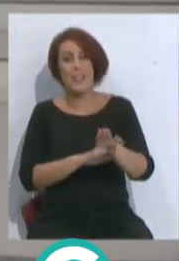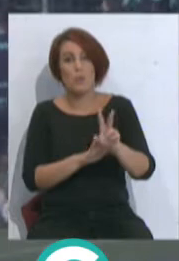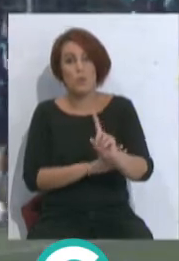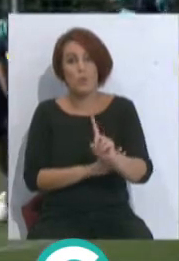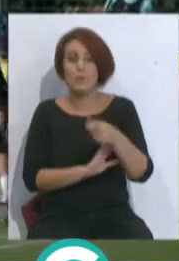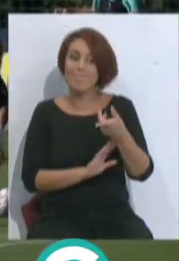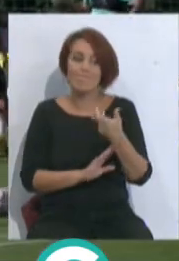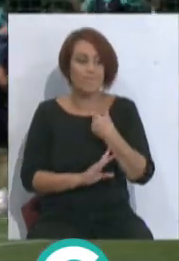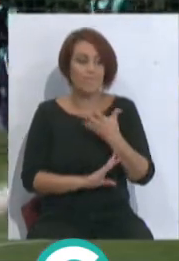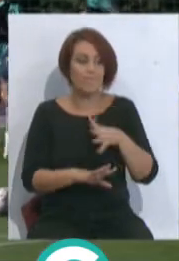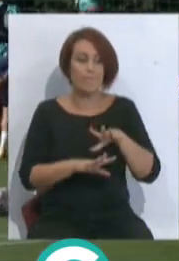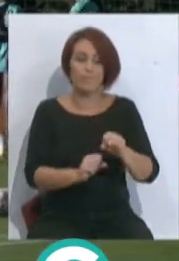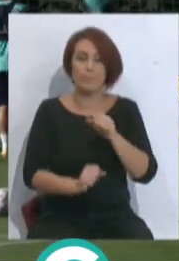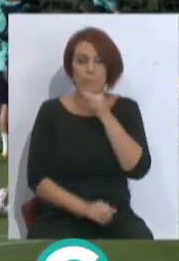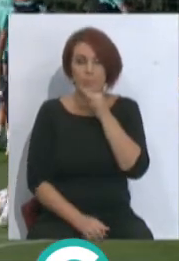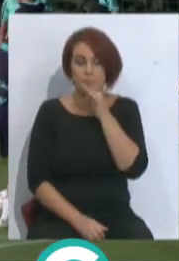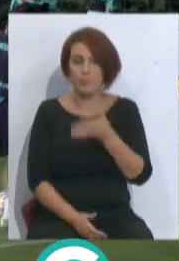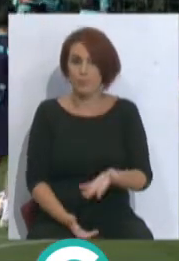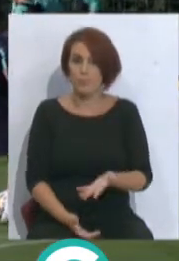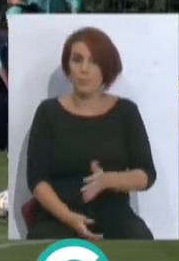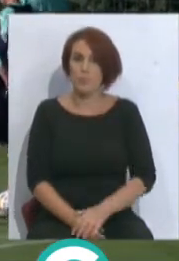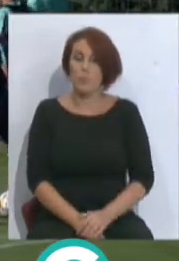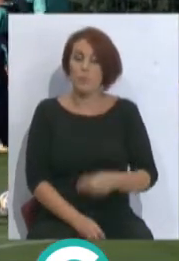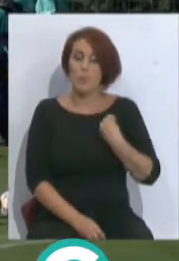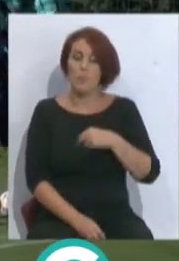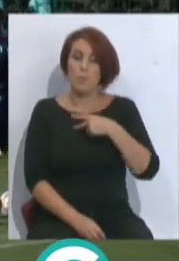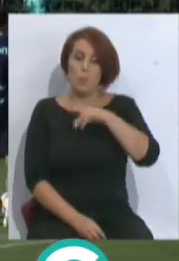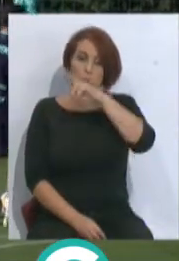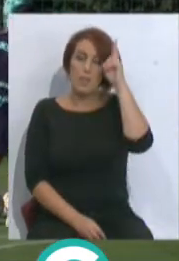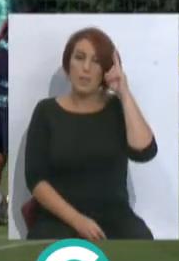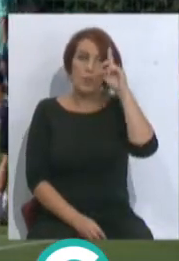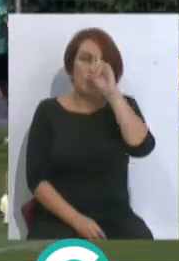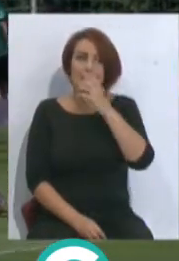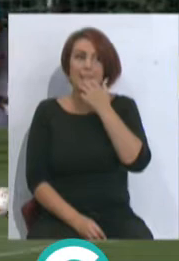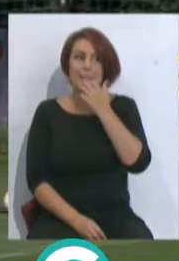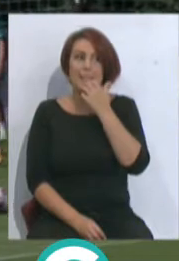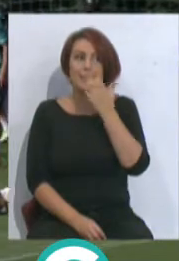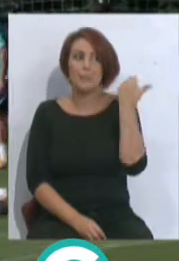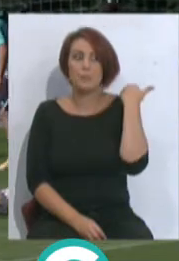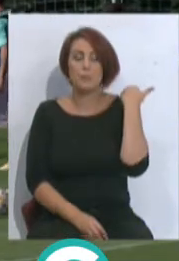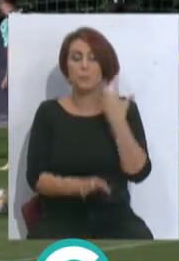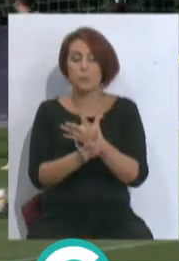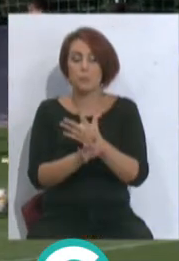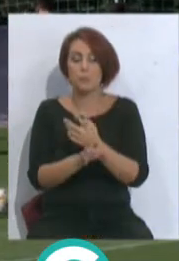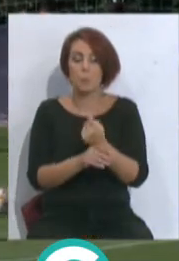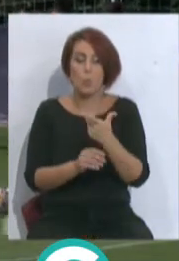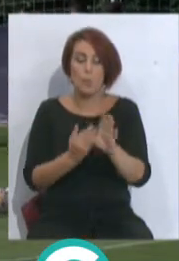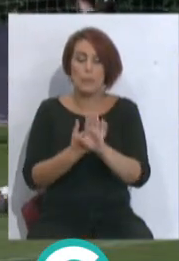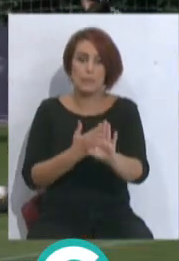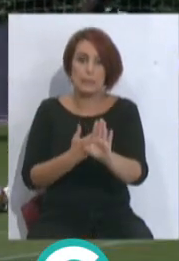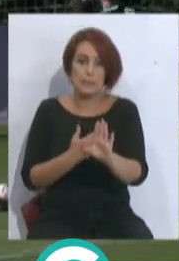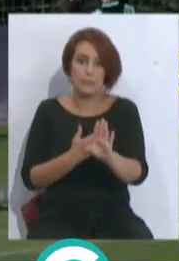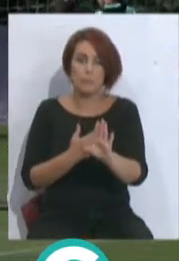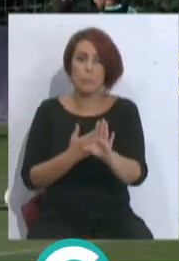jugado todavía, o sea, en Vallecas, no sé si estuvo un poco también jugando por delante,